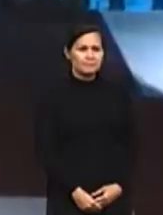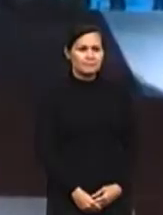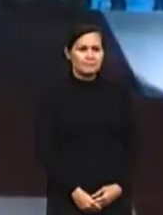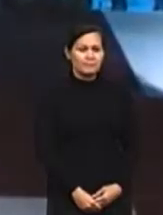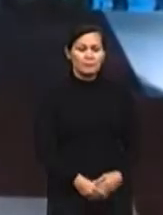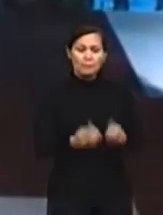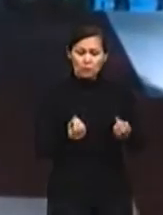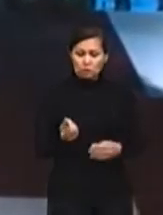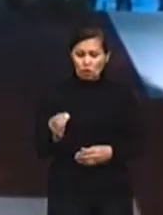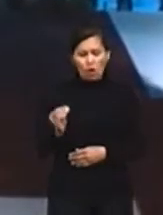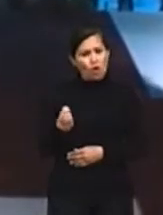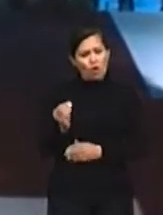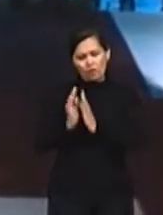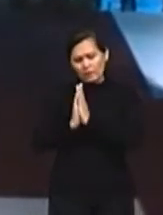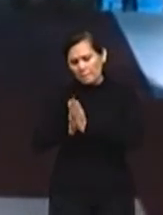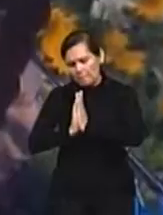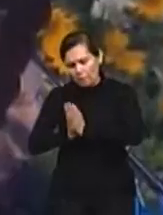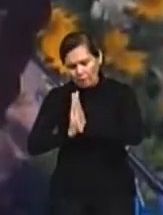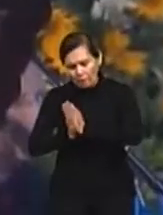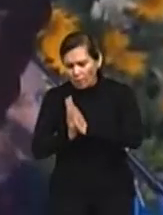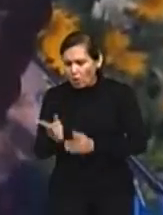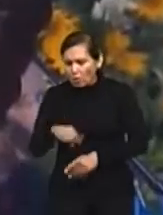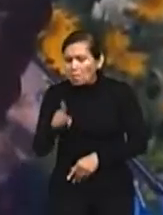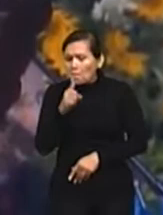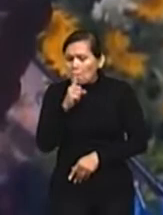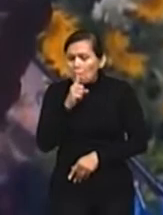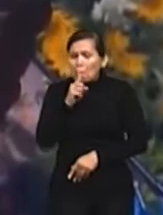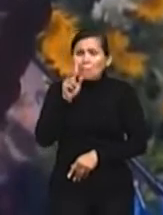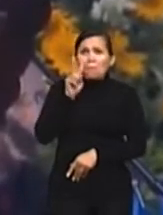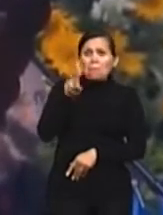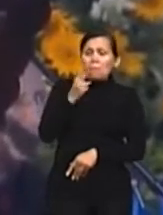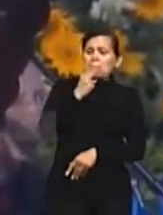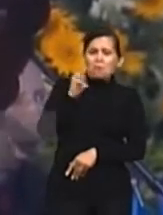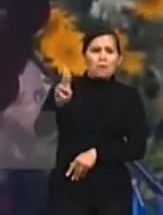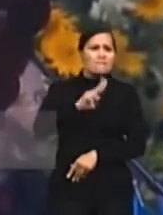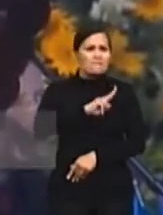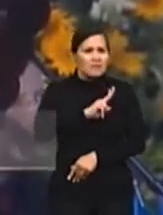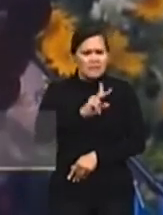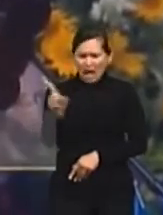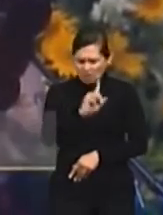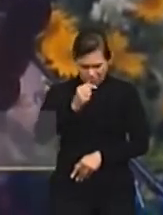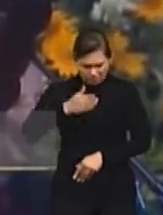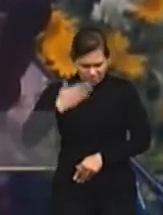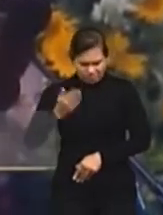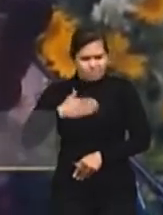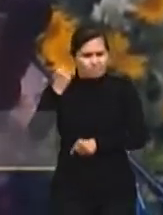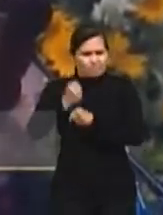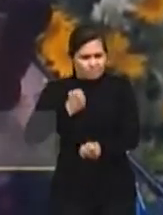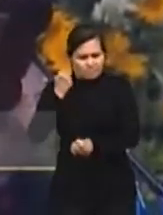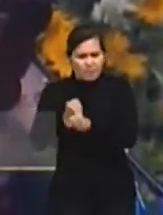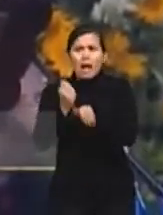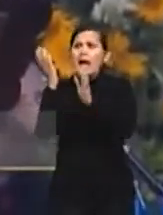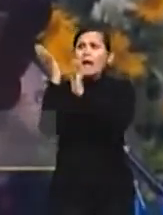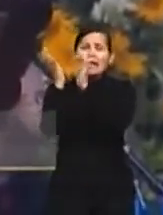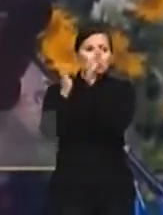Queridos jóvenes, por favor, no balconeen la vida. Métanse en ella. Jesús no